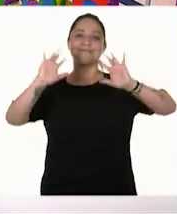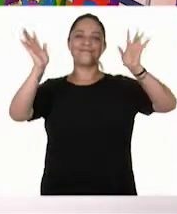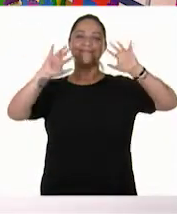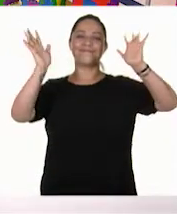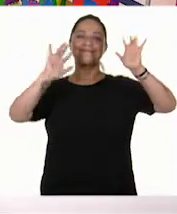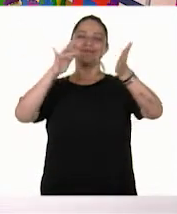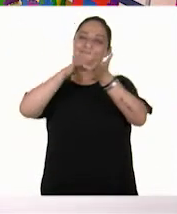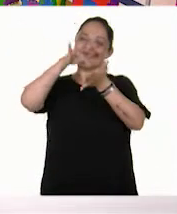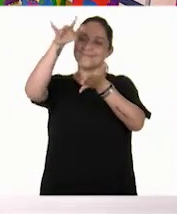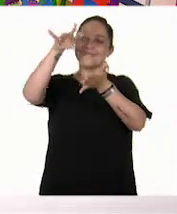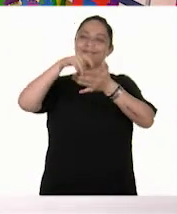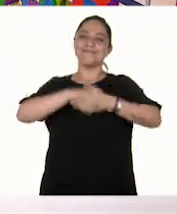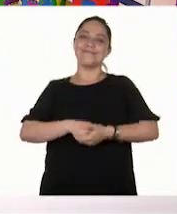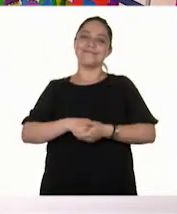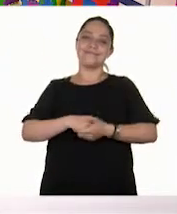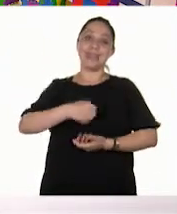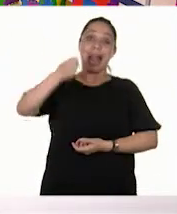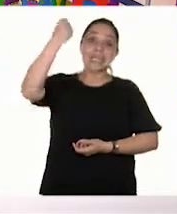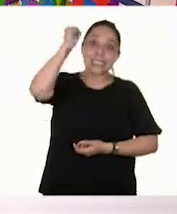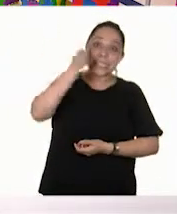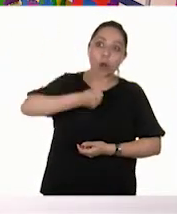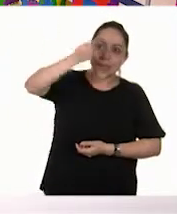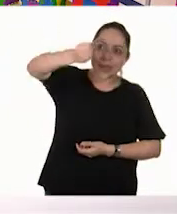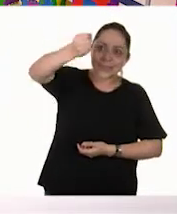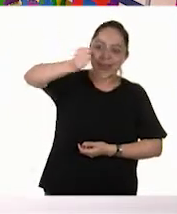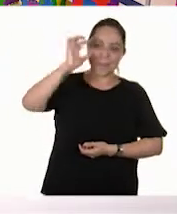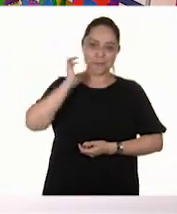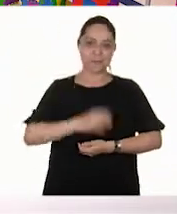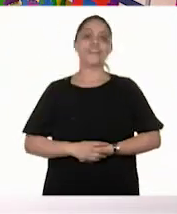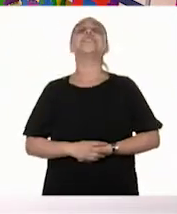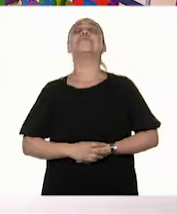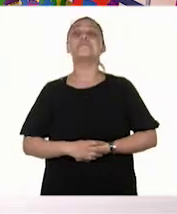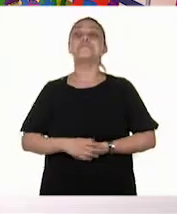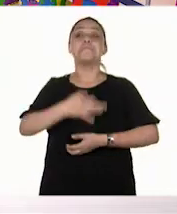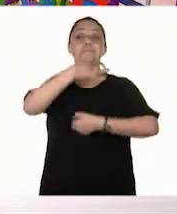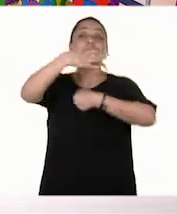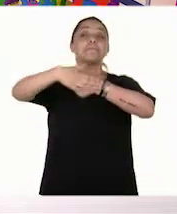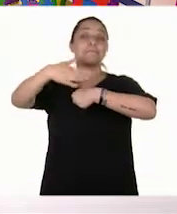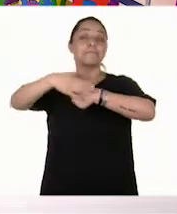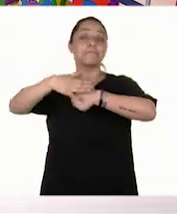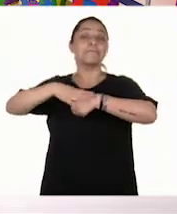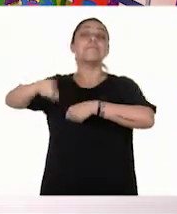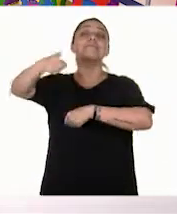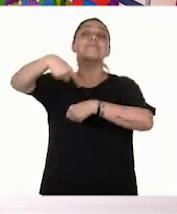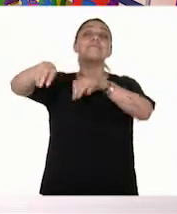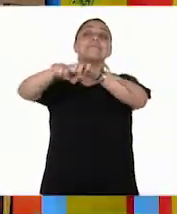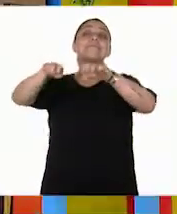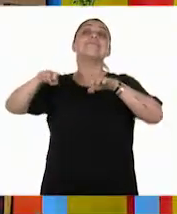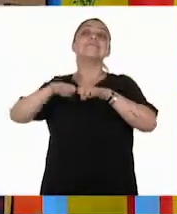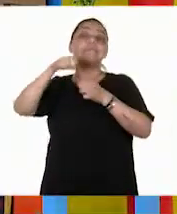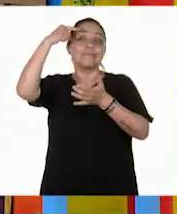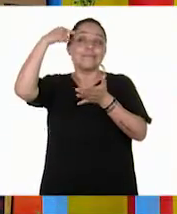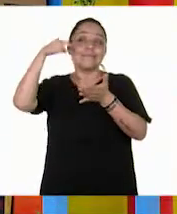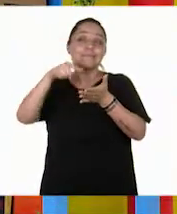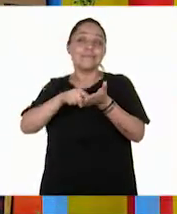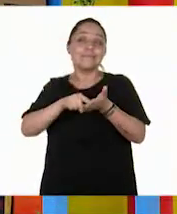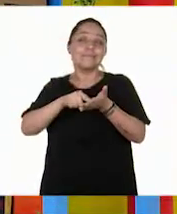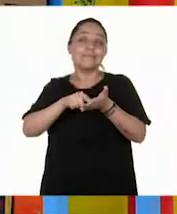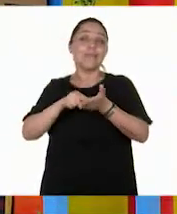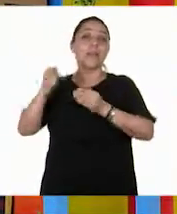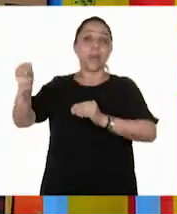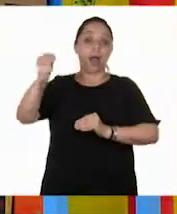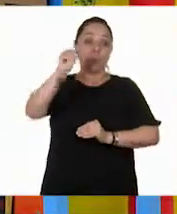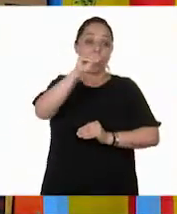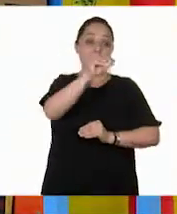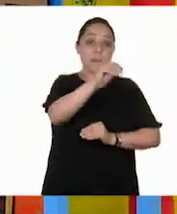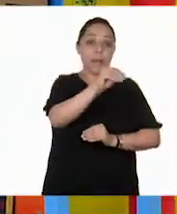Adiós, gracias. Saludos hasta Sinaloa. Saludos. Y te tengo una buena noticia aquí y a todo tu equipo. Sí. ¿Qué pasó? Por haber avanzado y haber respondido tan